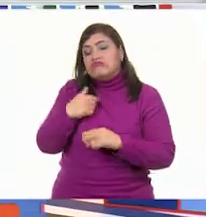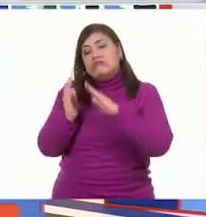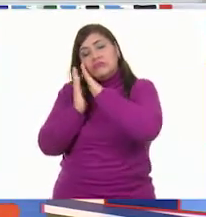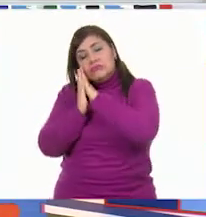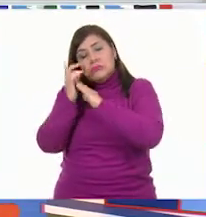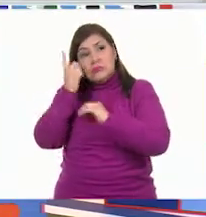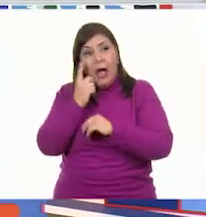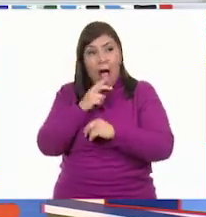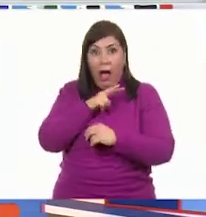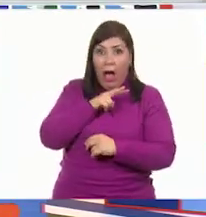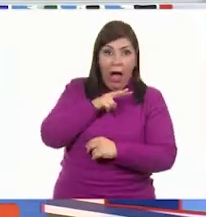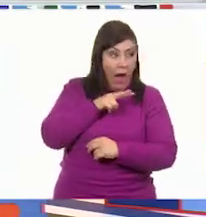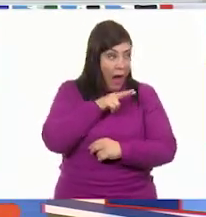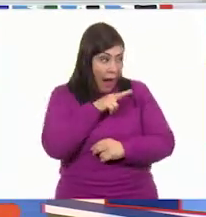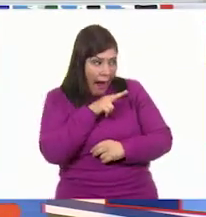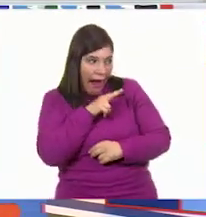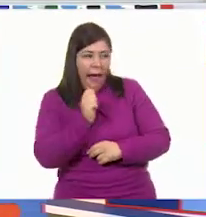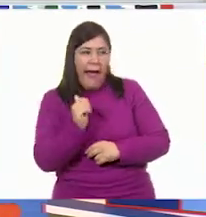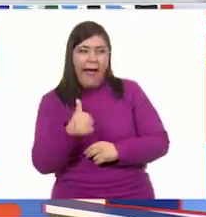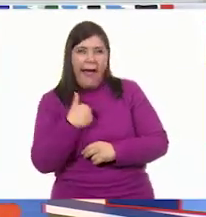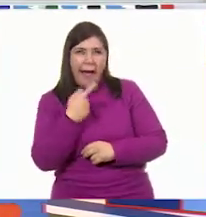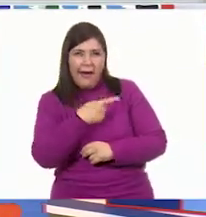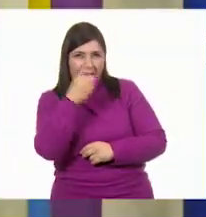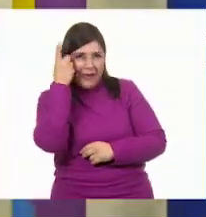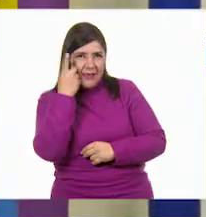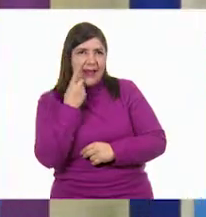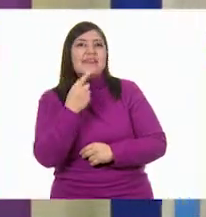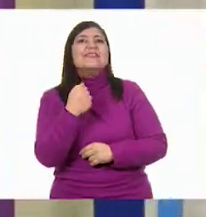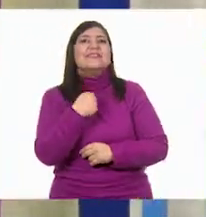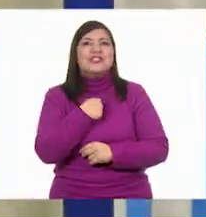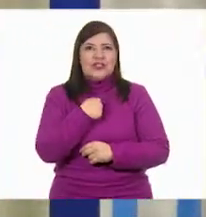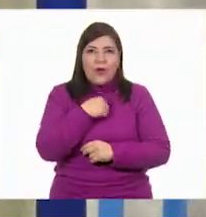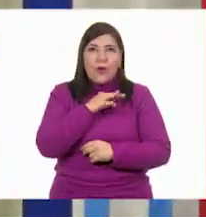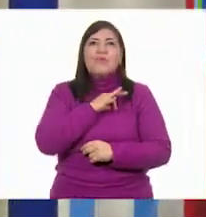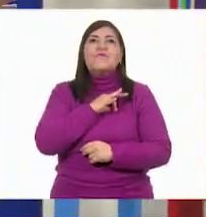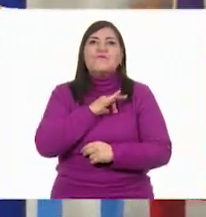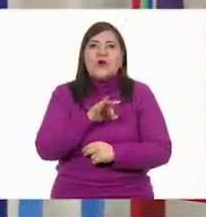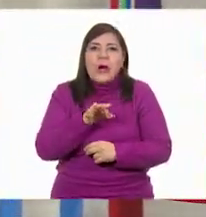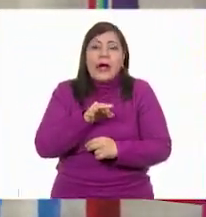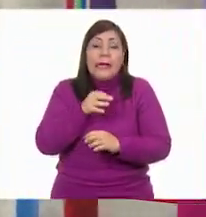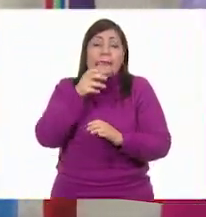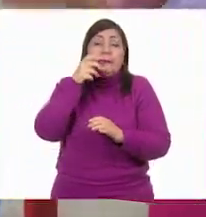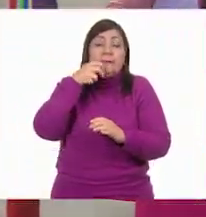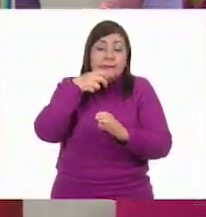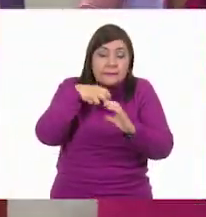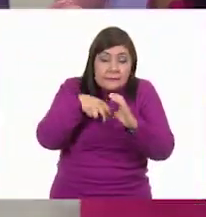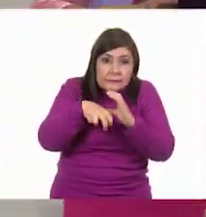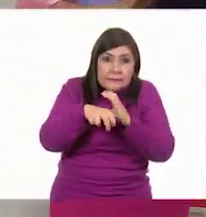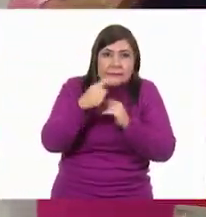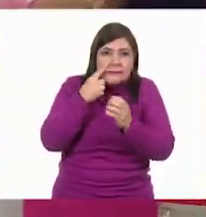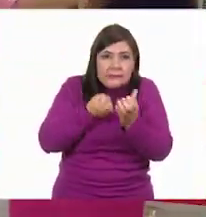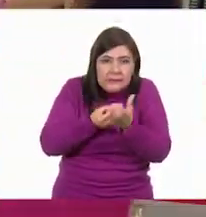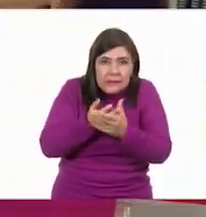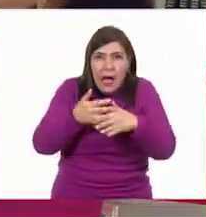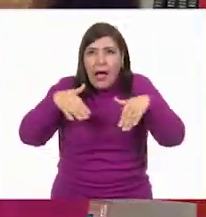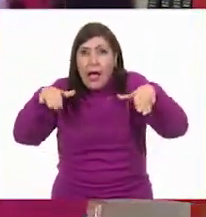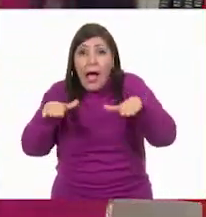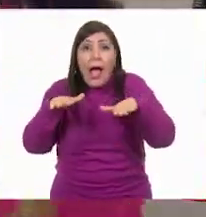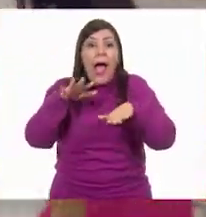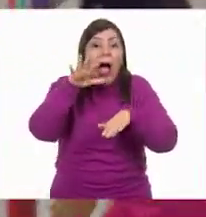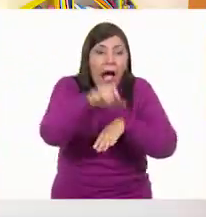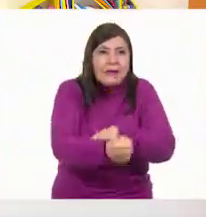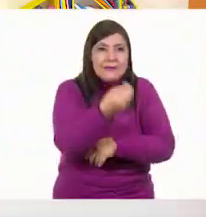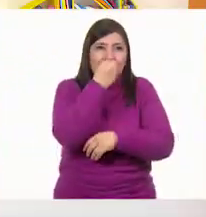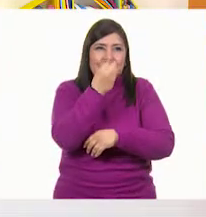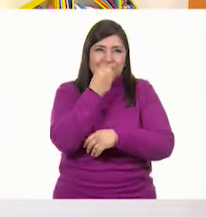¡Qué bueno que ya se durmieron! Porque solo así voy a poder salir y encontrar algo de comer.